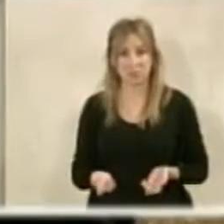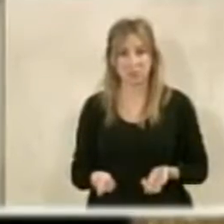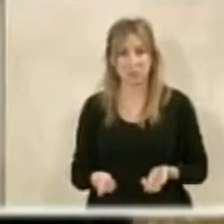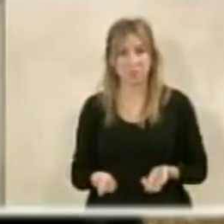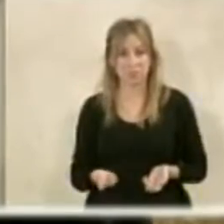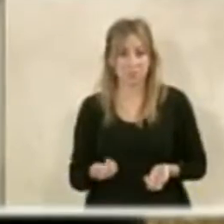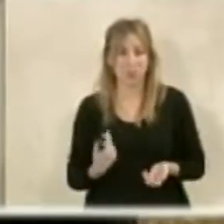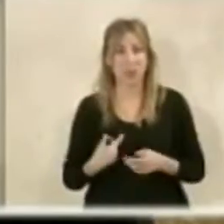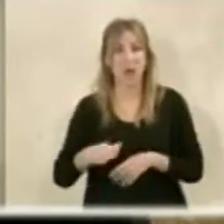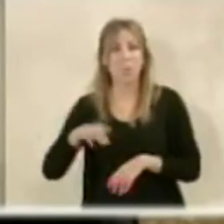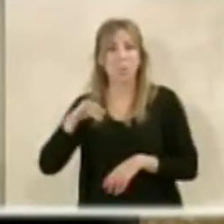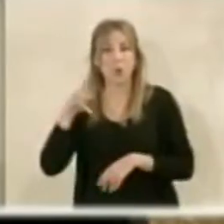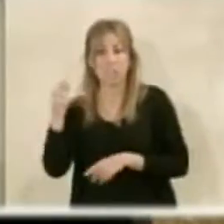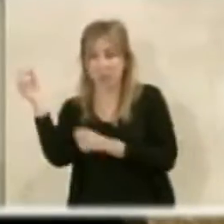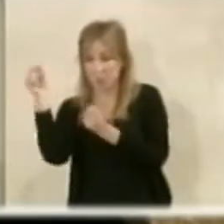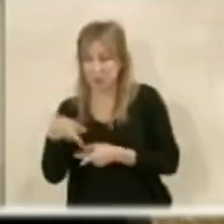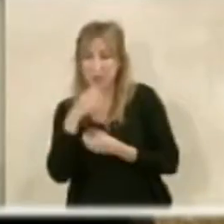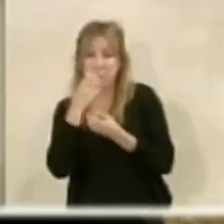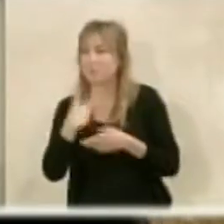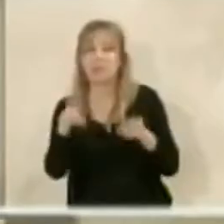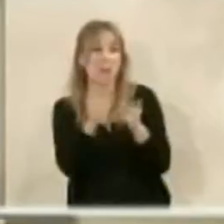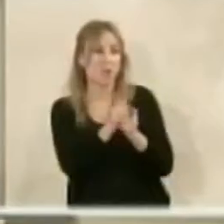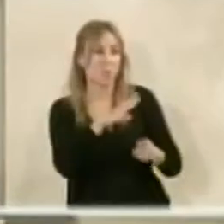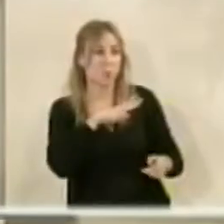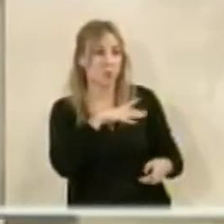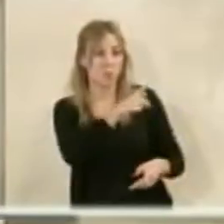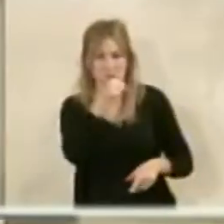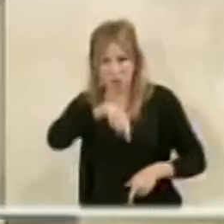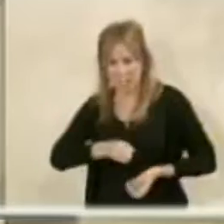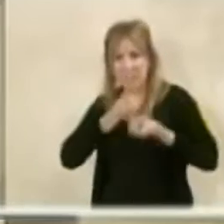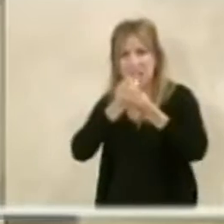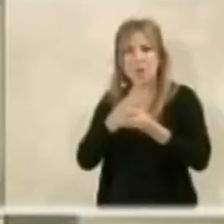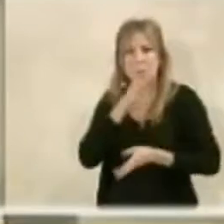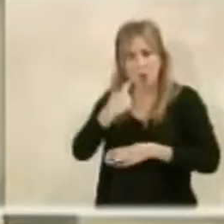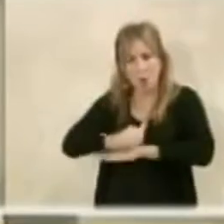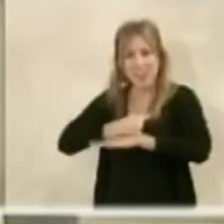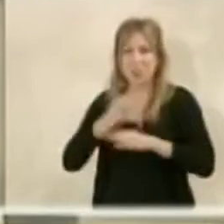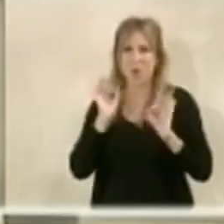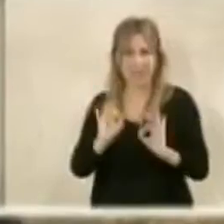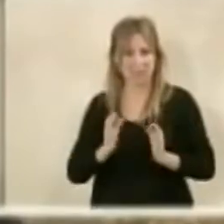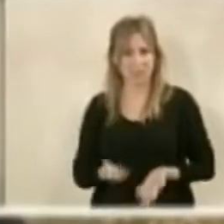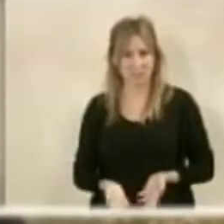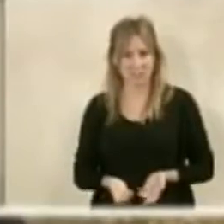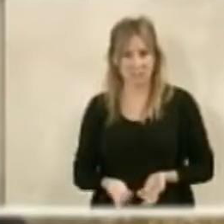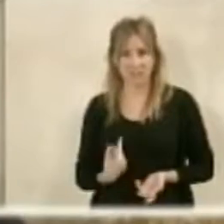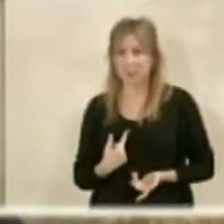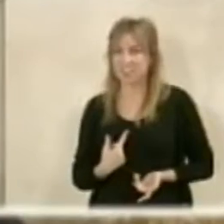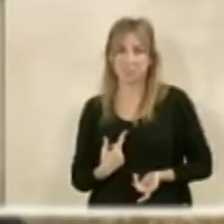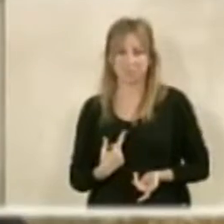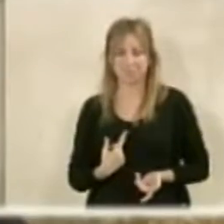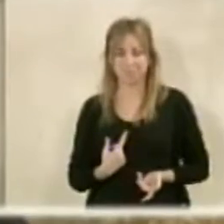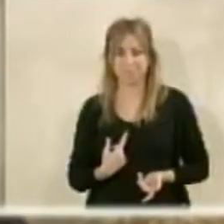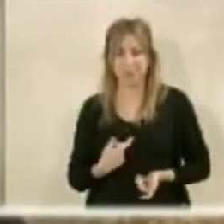bienvenido. ¿Y qué ha bienvenido Carlos Juez? Bienvenido a todos. Vaya concluyendo, por favor, tenemos que decirlo porque es nuestra obligación. Y nadie nos hace ningún favor.